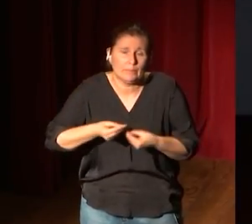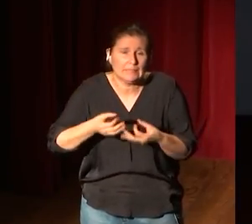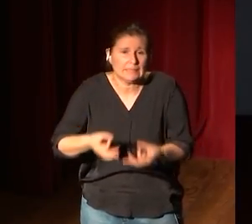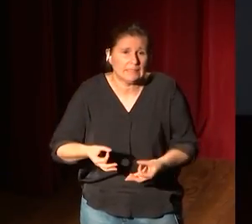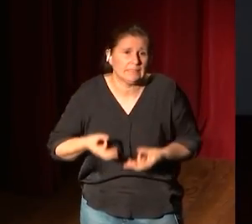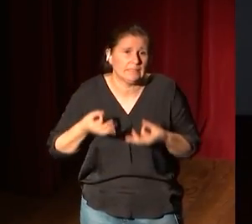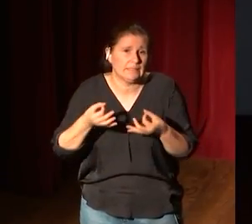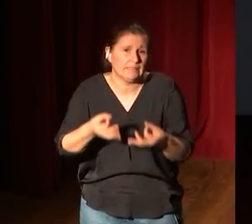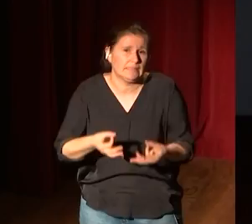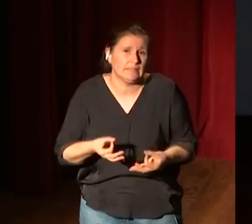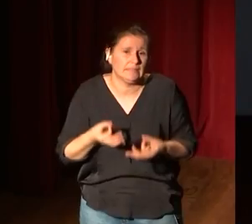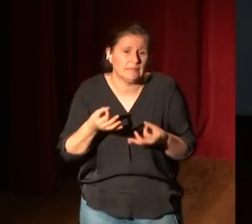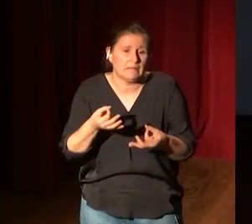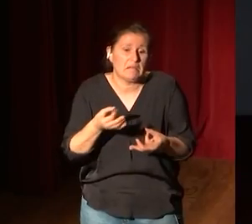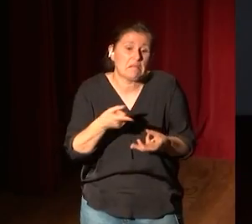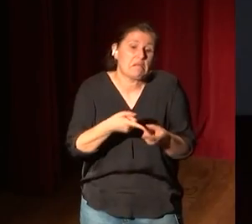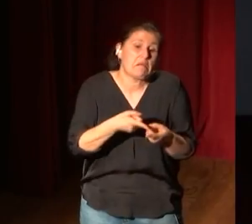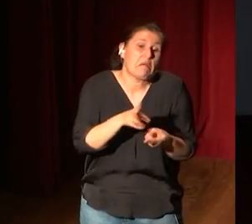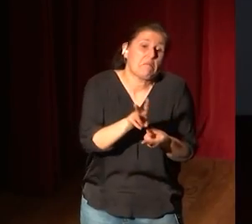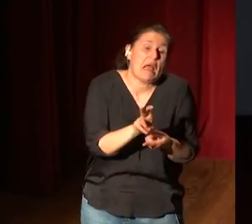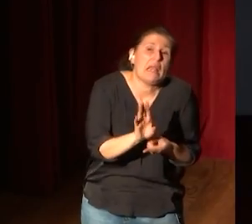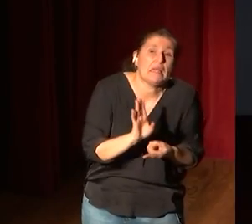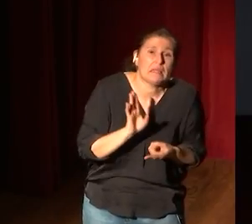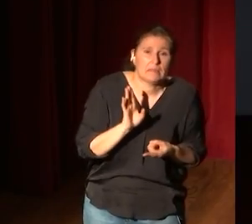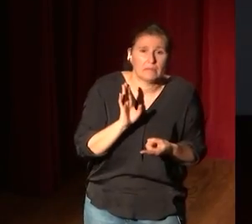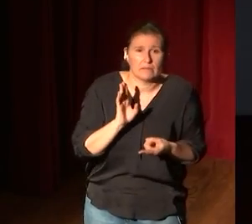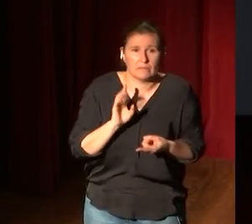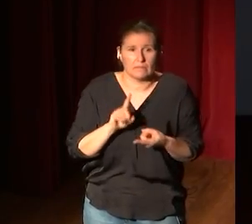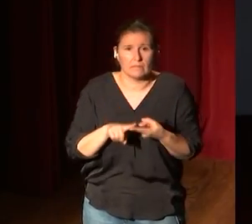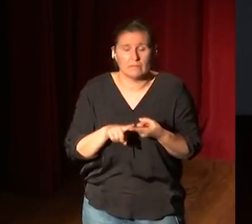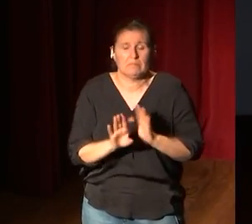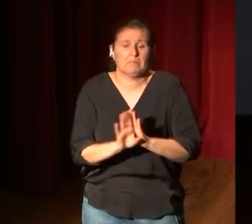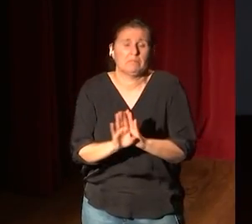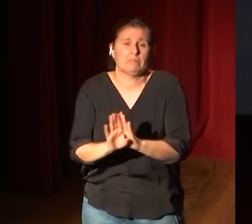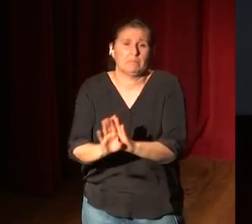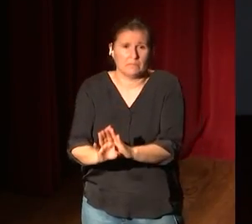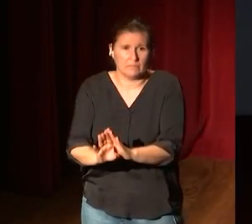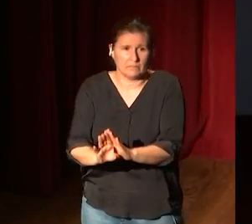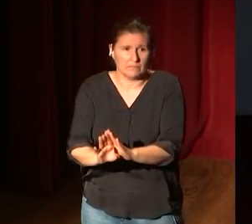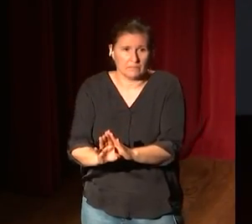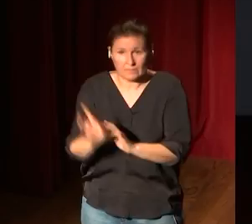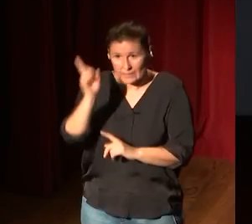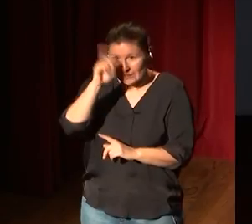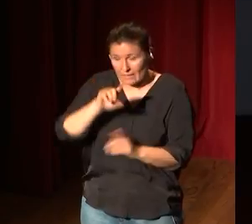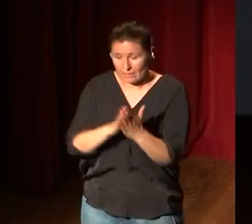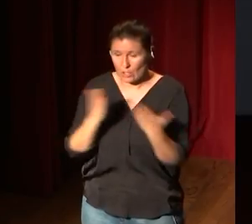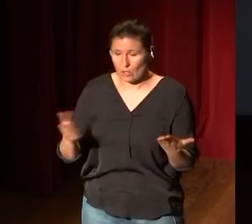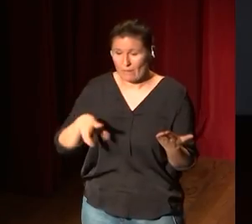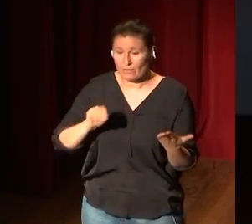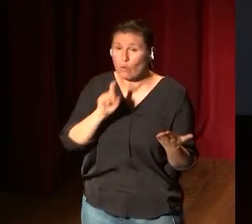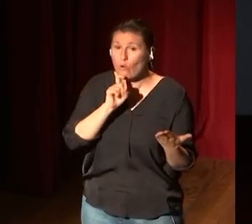es poner un parchecito y a base de parche ir y seguir ¿saben cómo termina la novela?